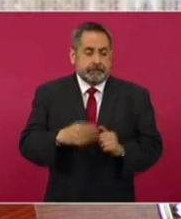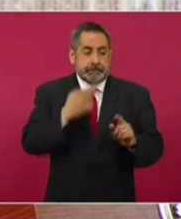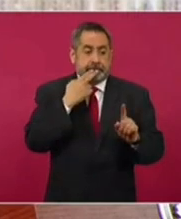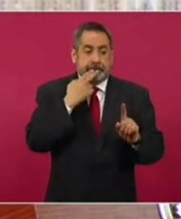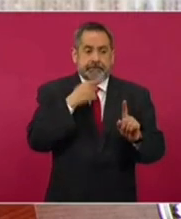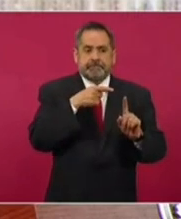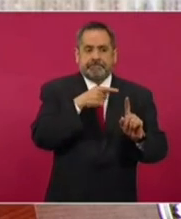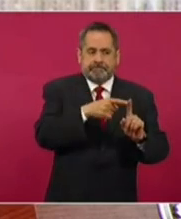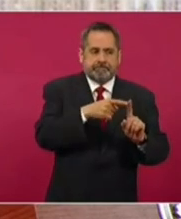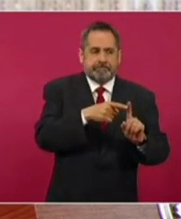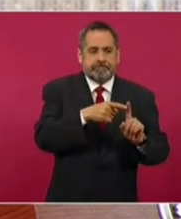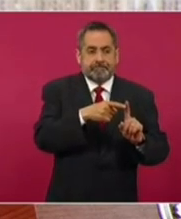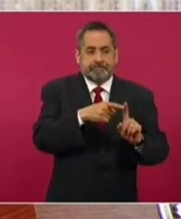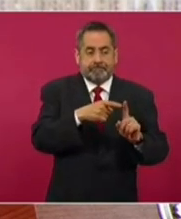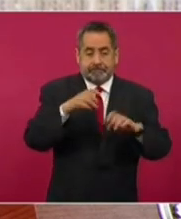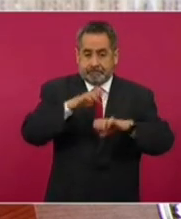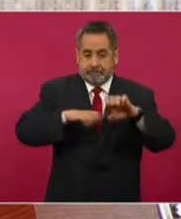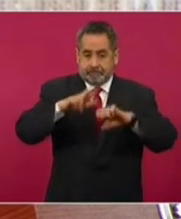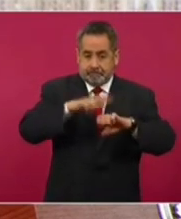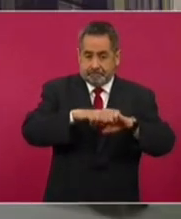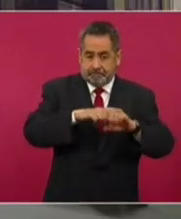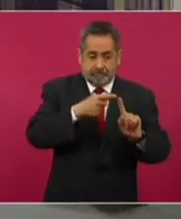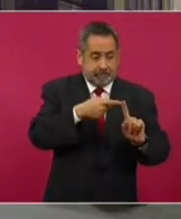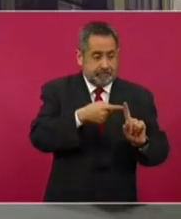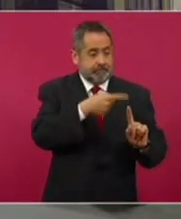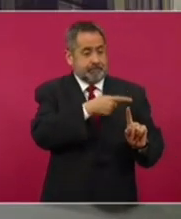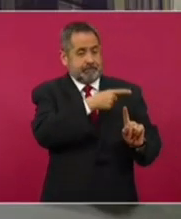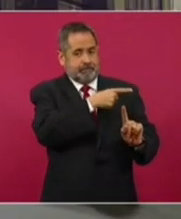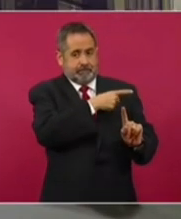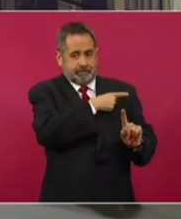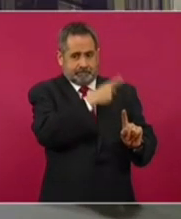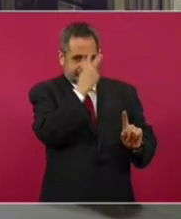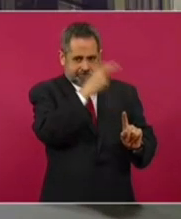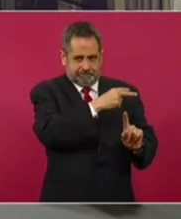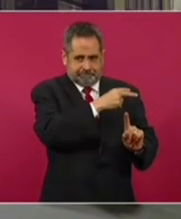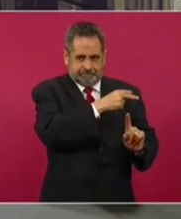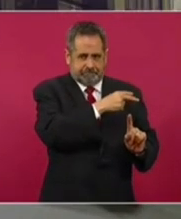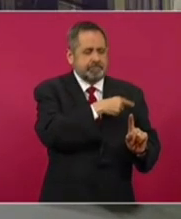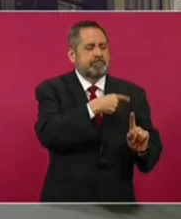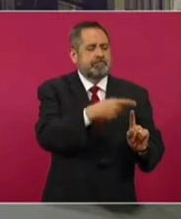Pero además, él ya fue legislador,